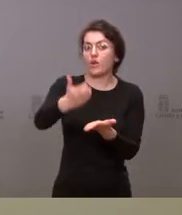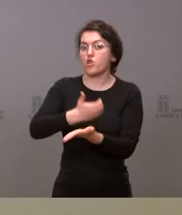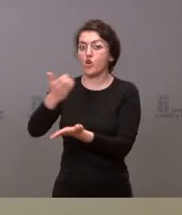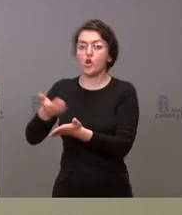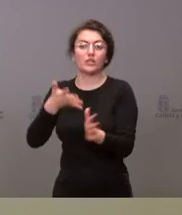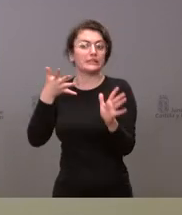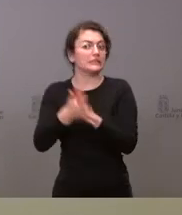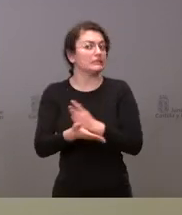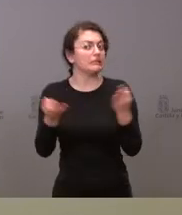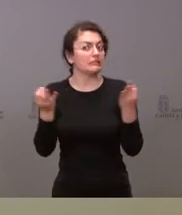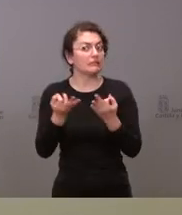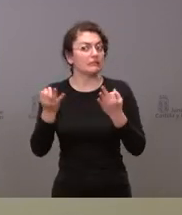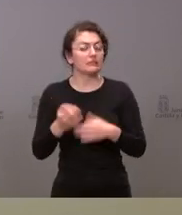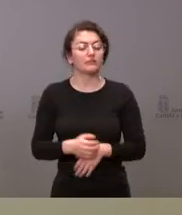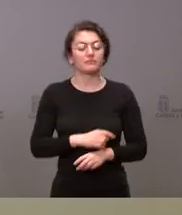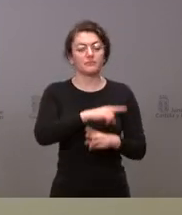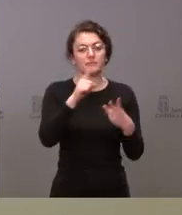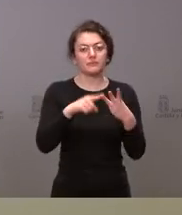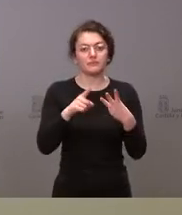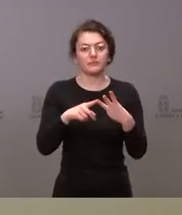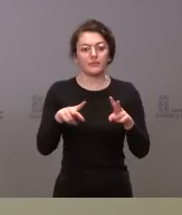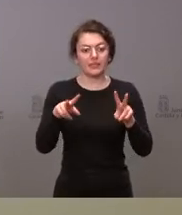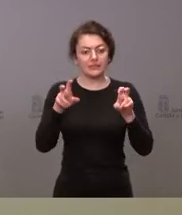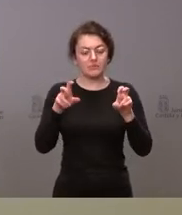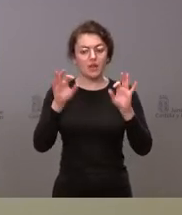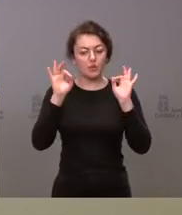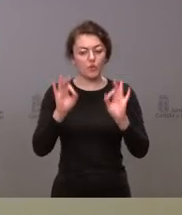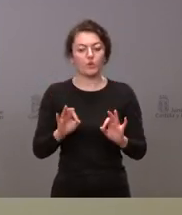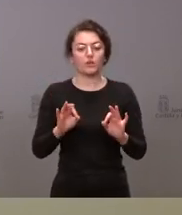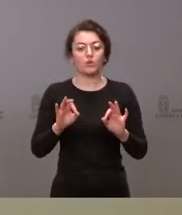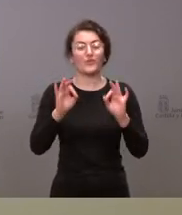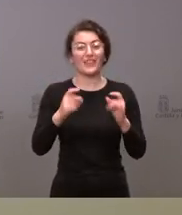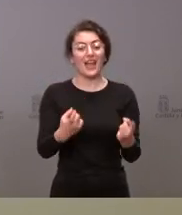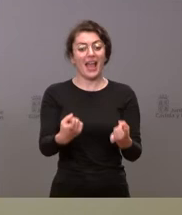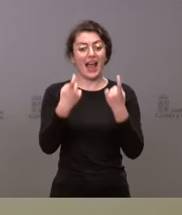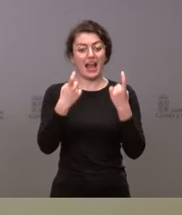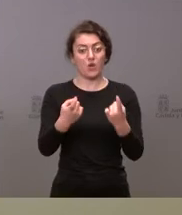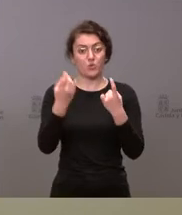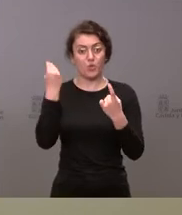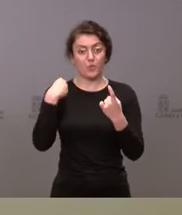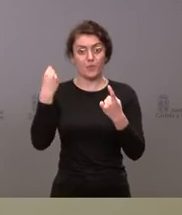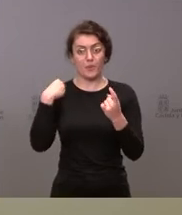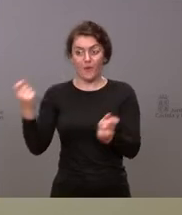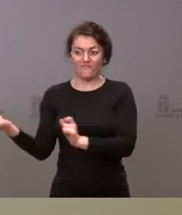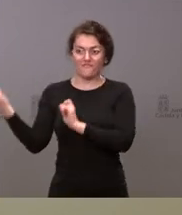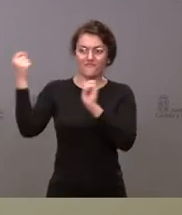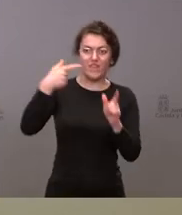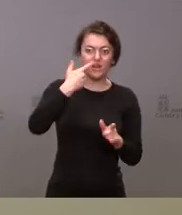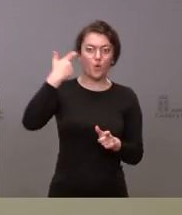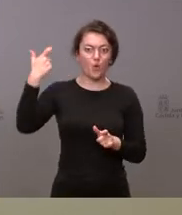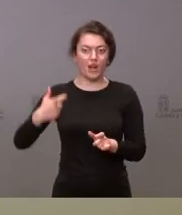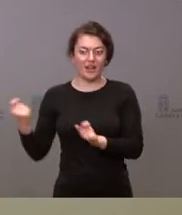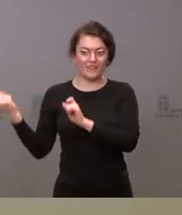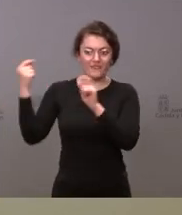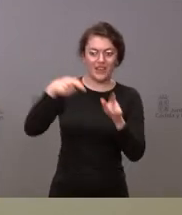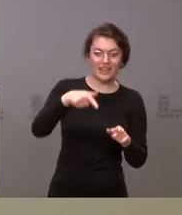y por último en el caso concreto de los alumnos que se están escolarizando procedentes de Ucrania no sé si hay ya